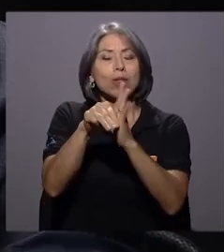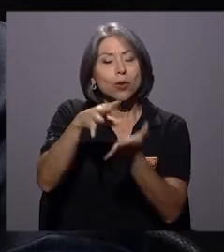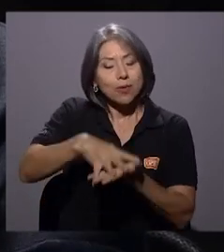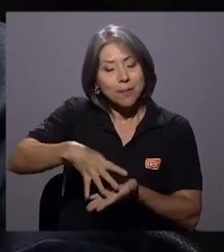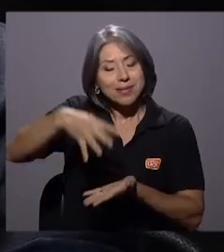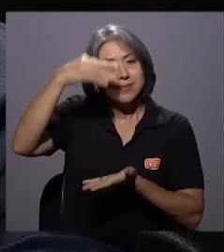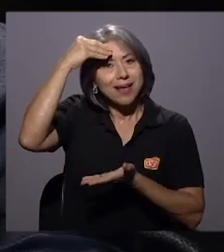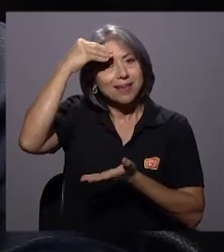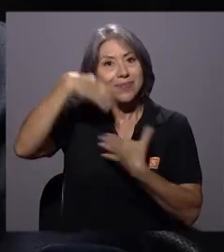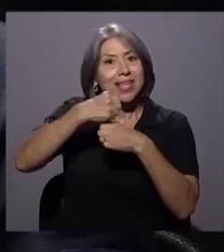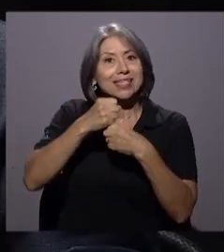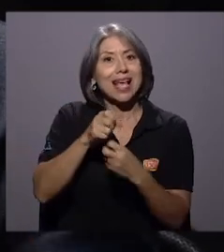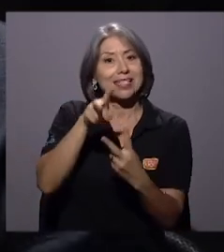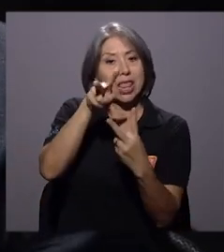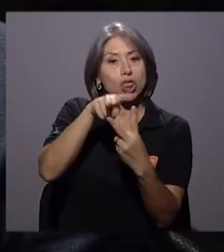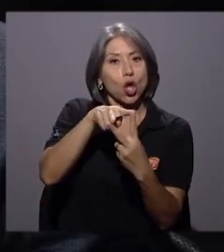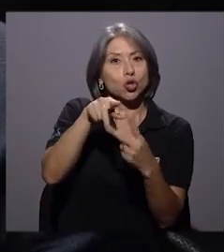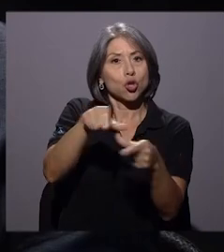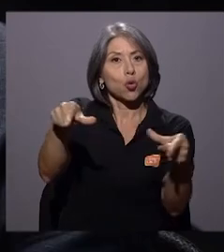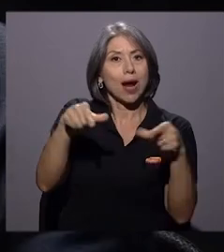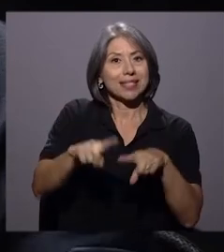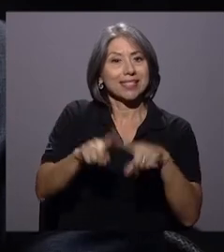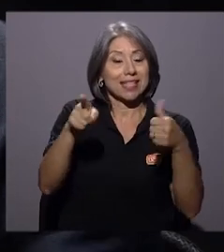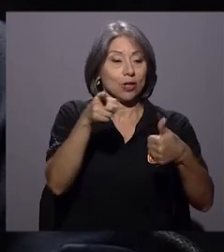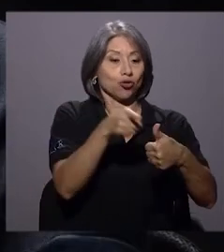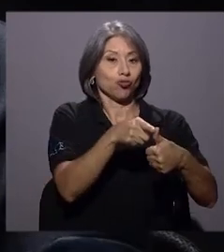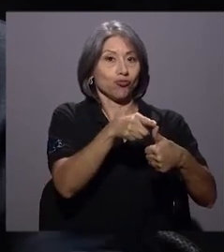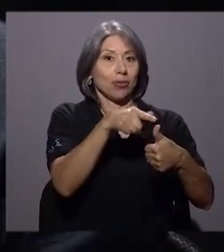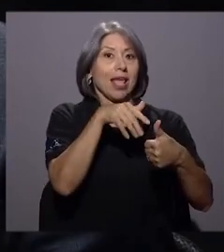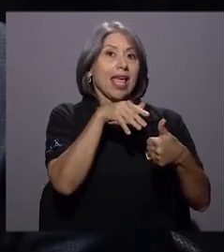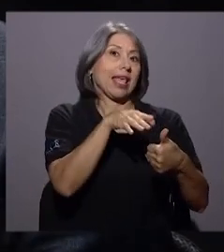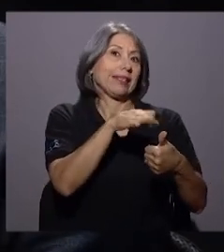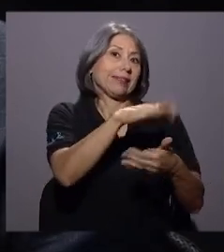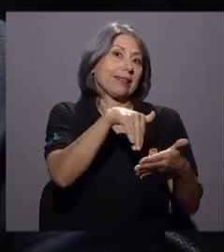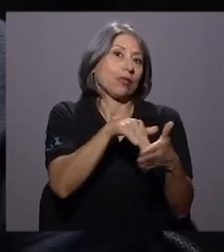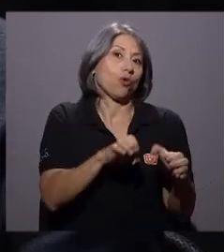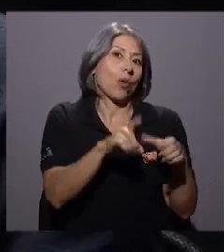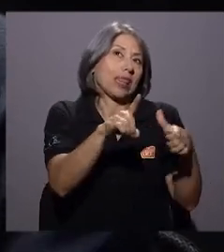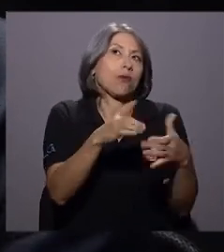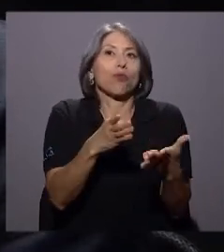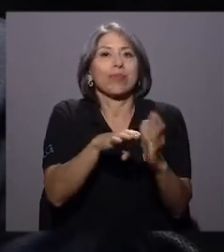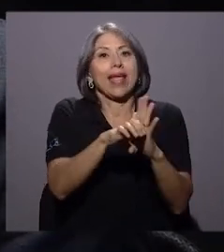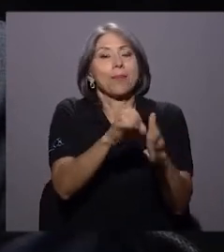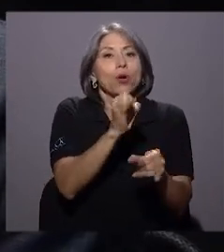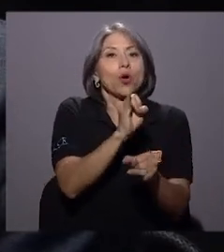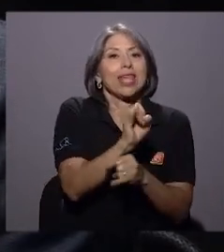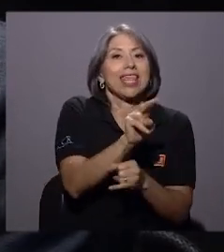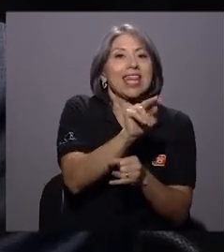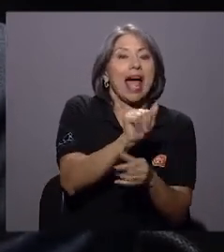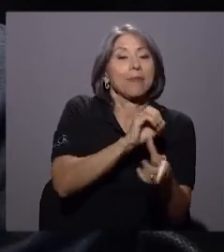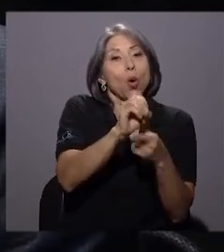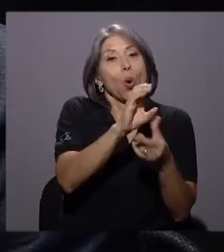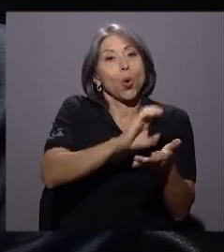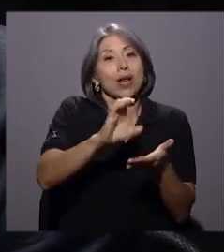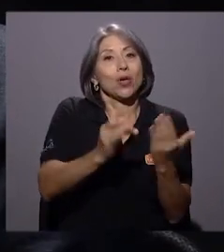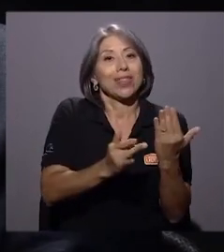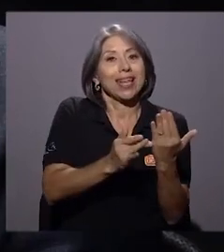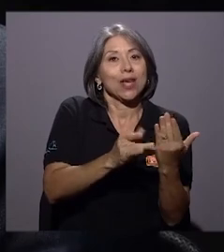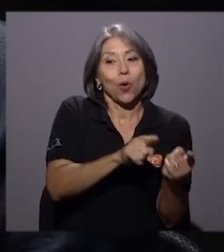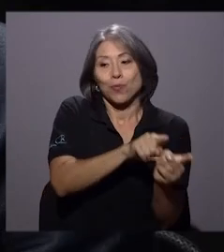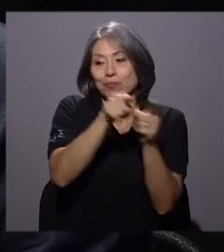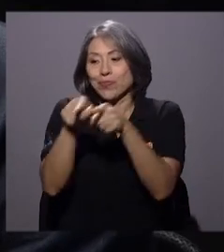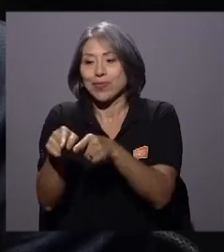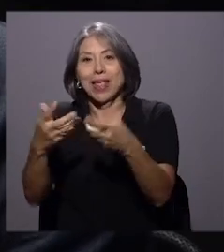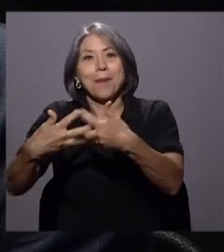realiza en dos lugares distintos, en centros educativos, el INAH, los colegios técnicos y las empresas que decidan